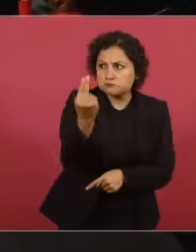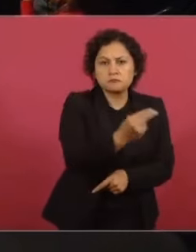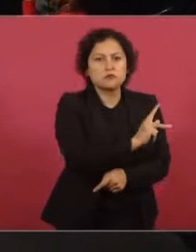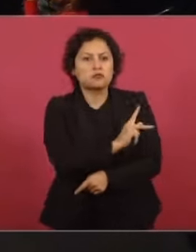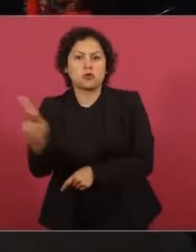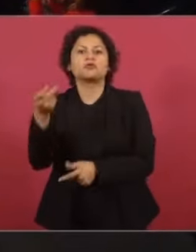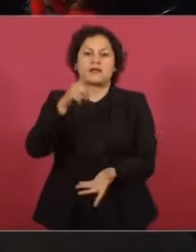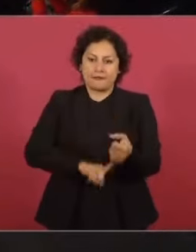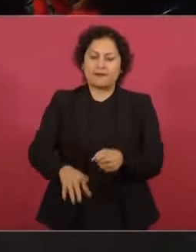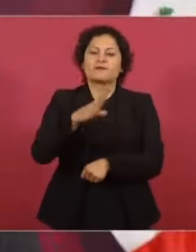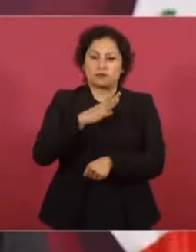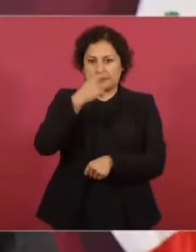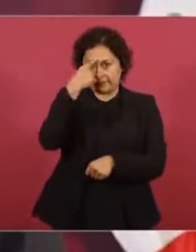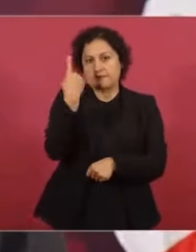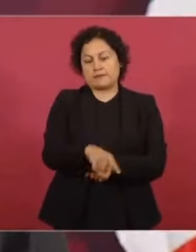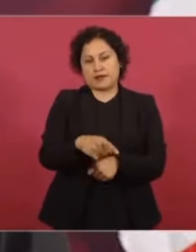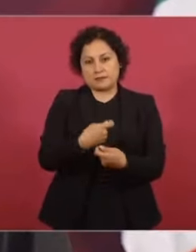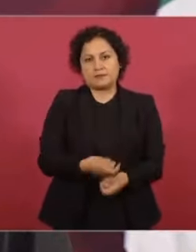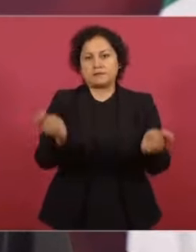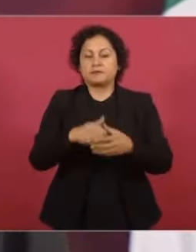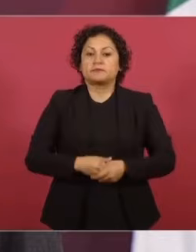los medicamentos.